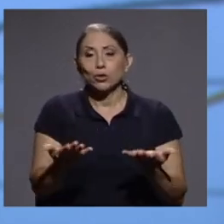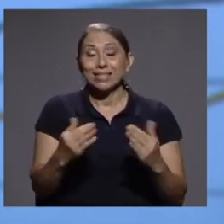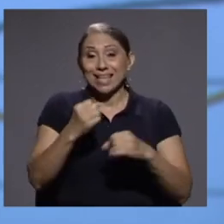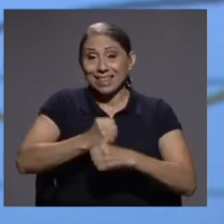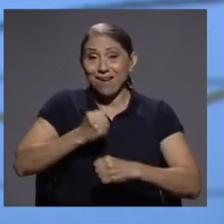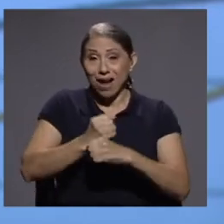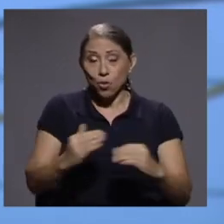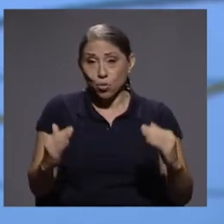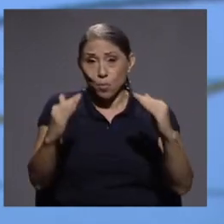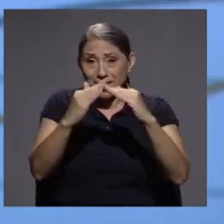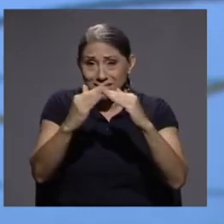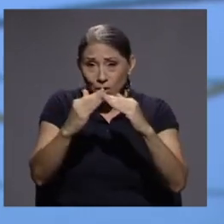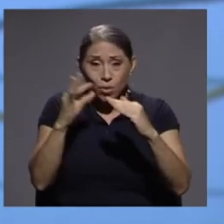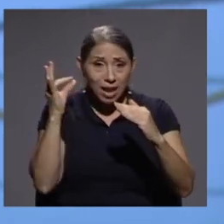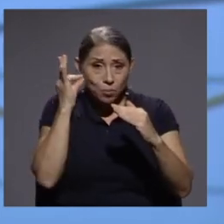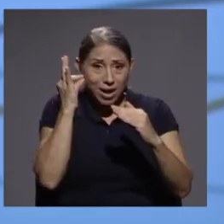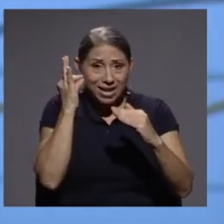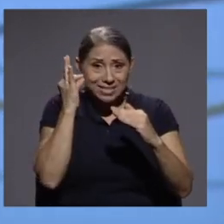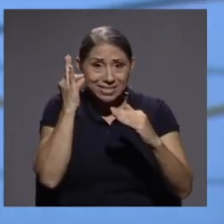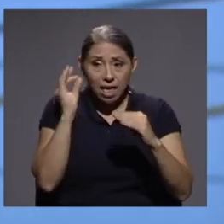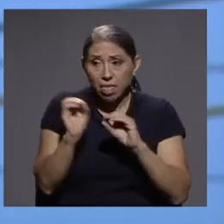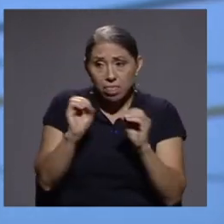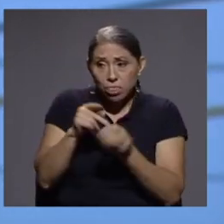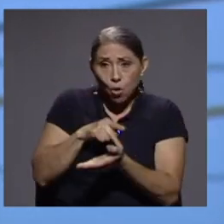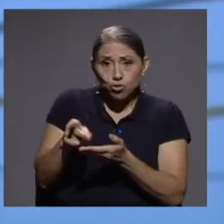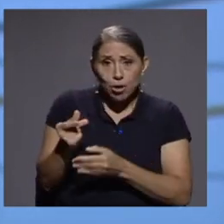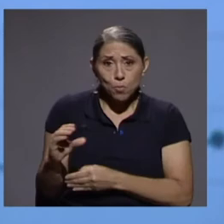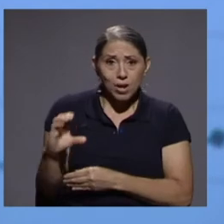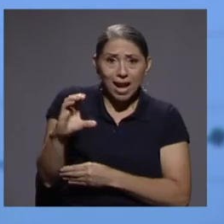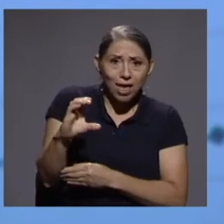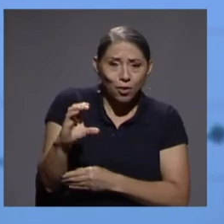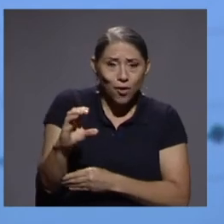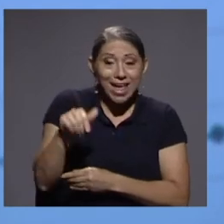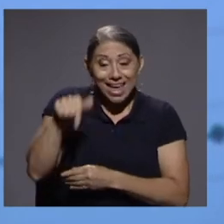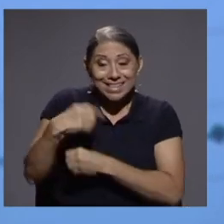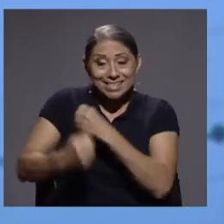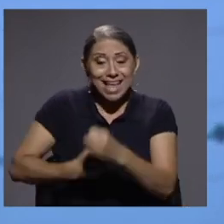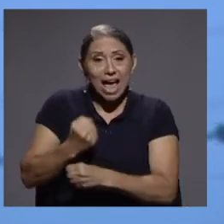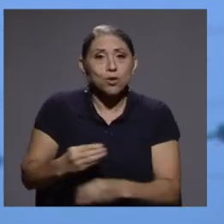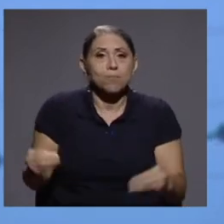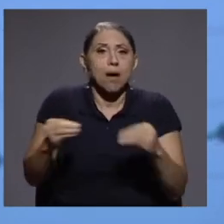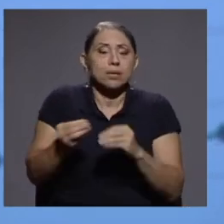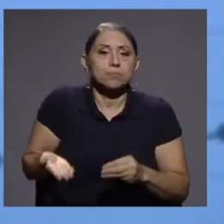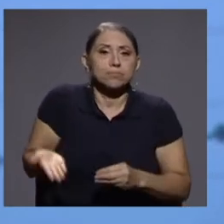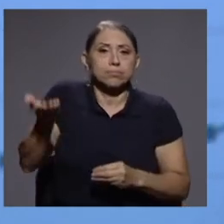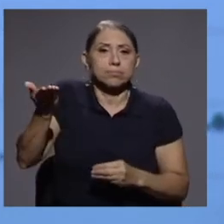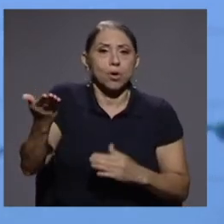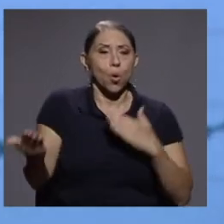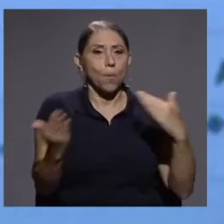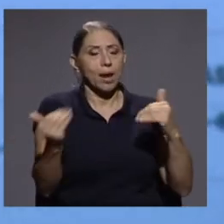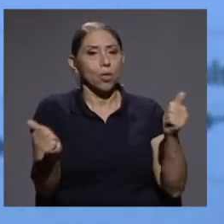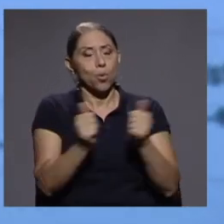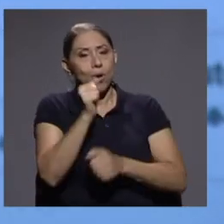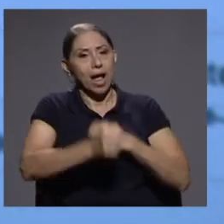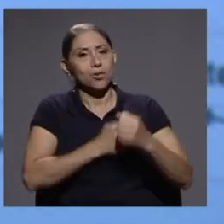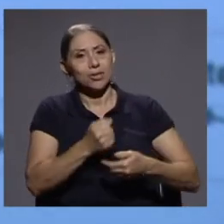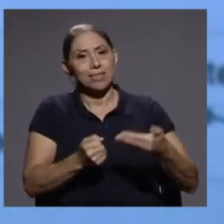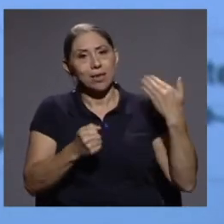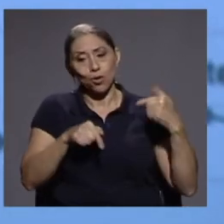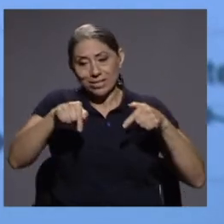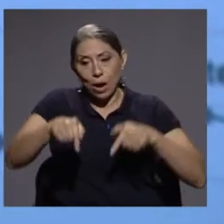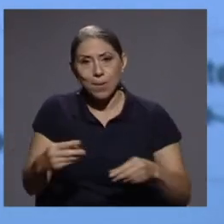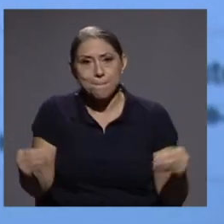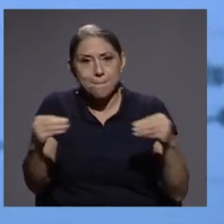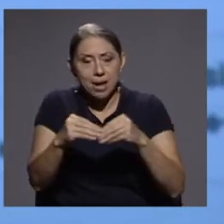doméstico no remunerado de las mujeres ha aumentado en este año en particular, más que otros años. Las personas con educación superior